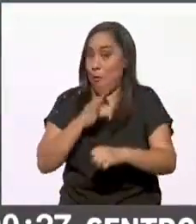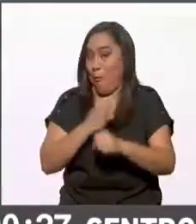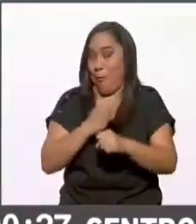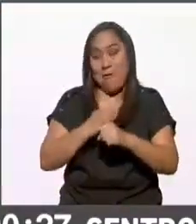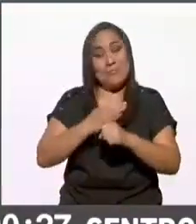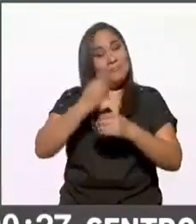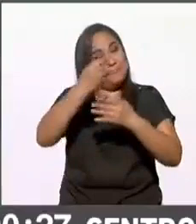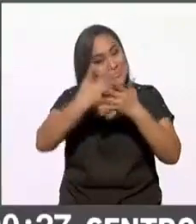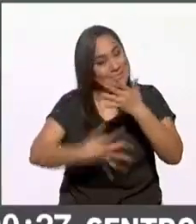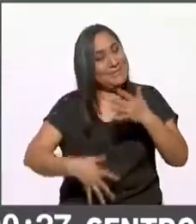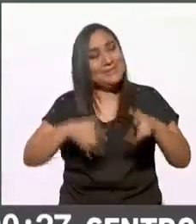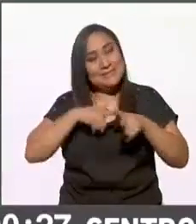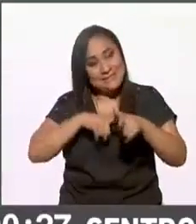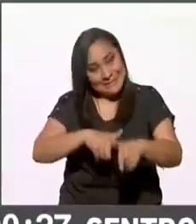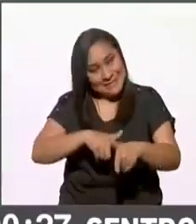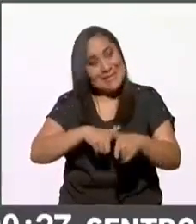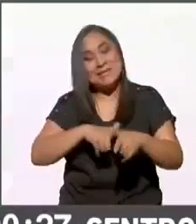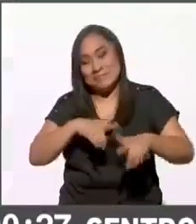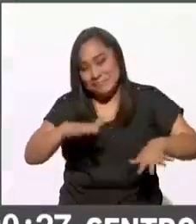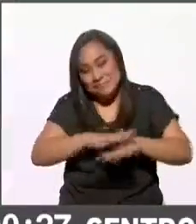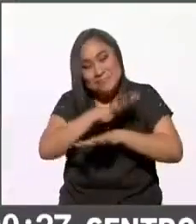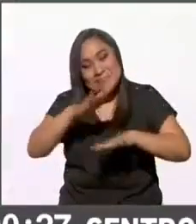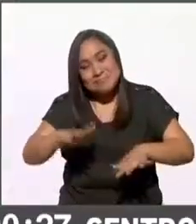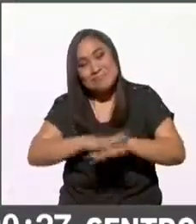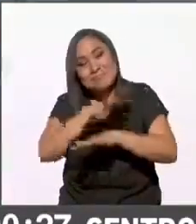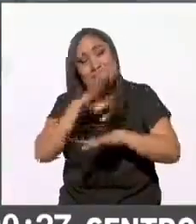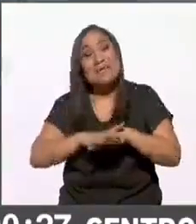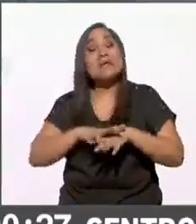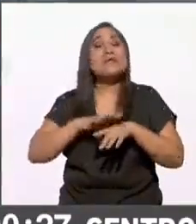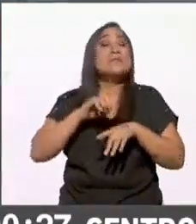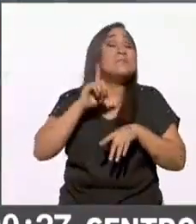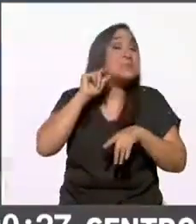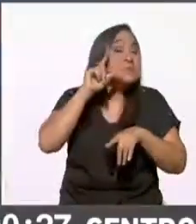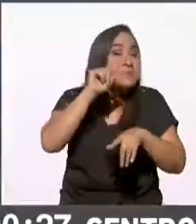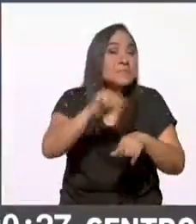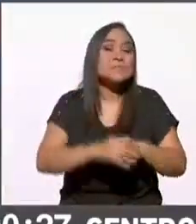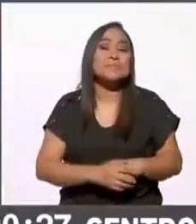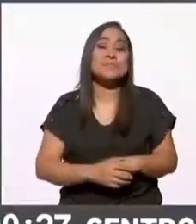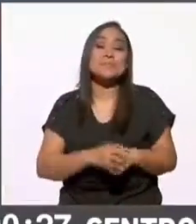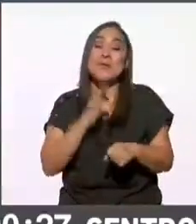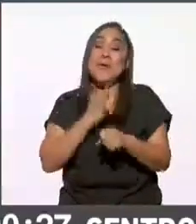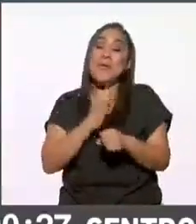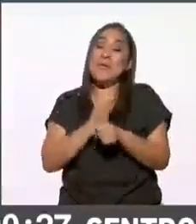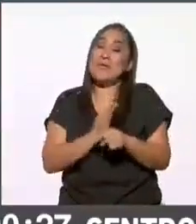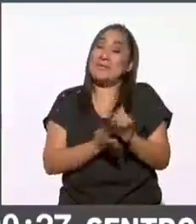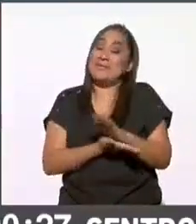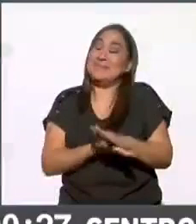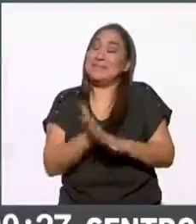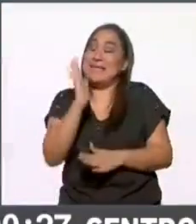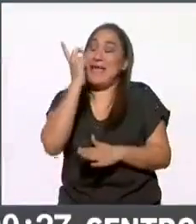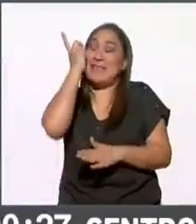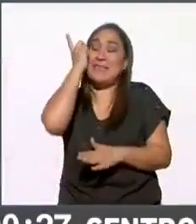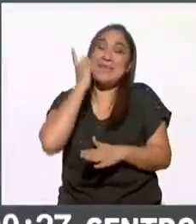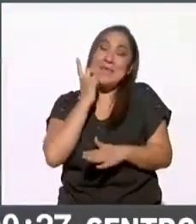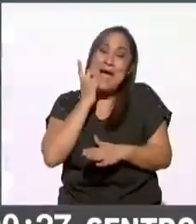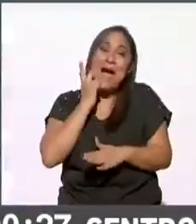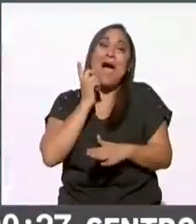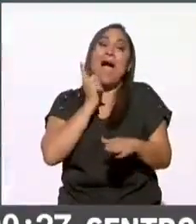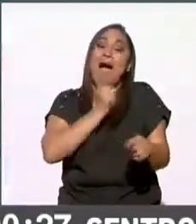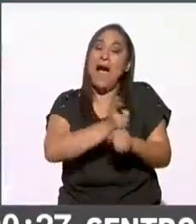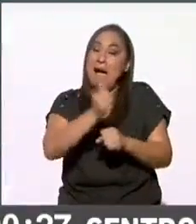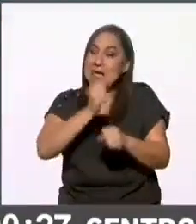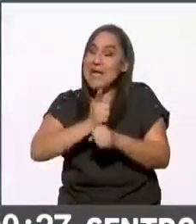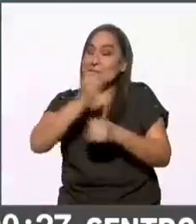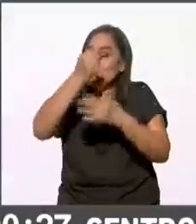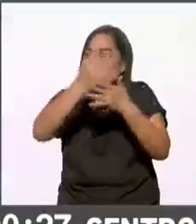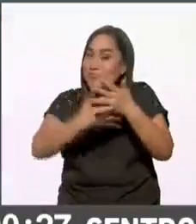cambiar en el transcurso de las siguientes horas y de los siguientes días pues nos estamos yendo a dormir con este conocimiento de los resultados